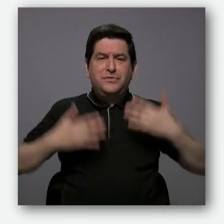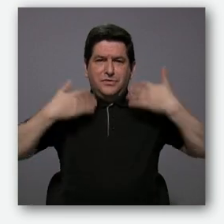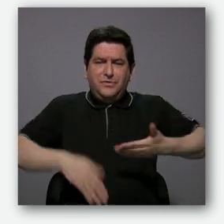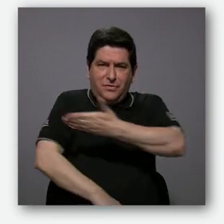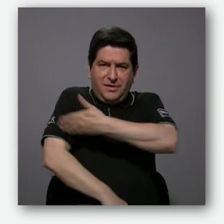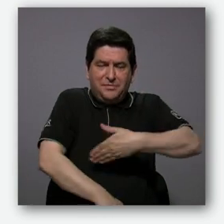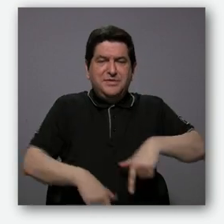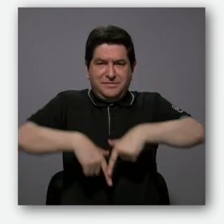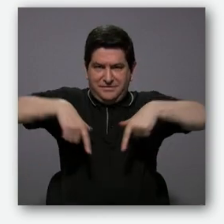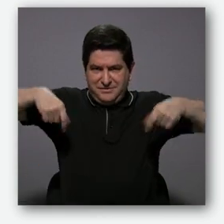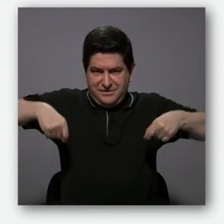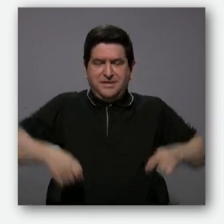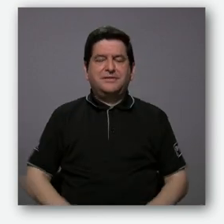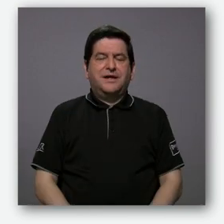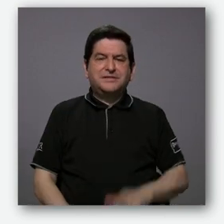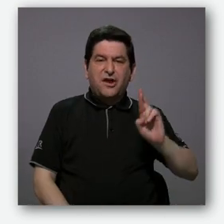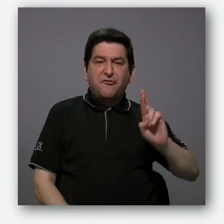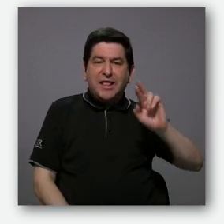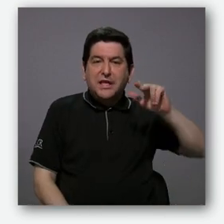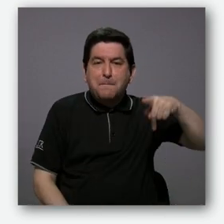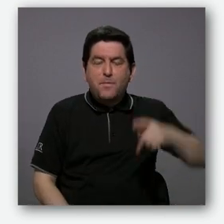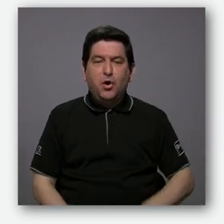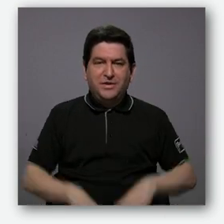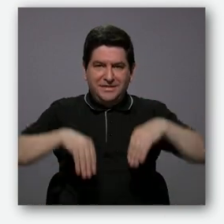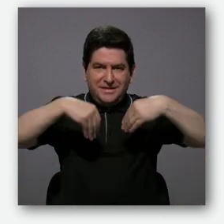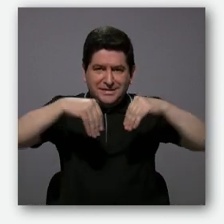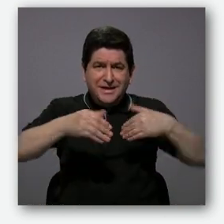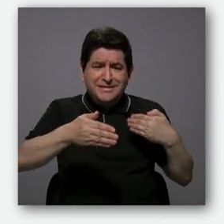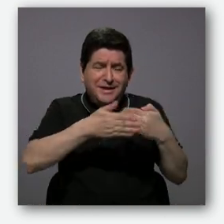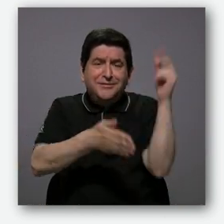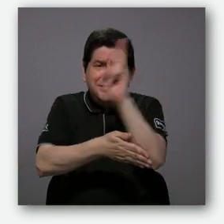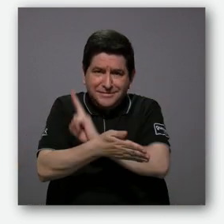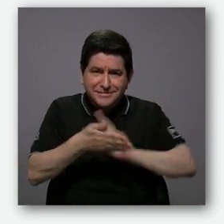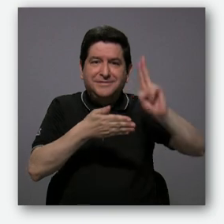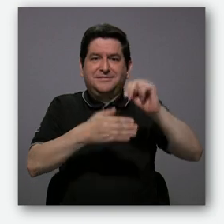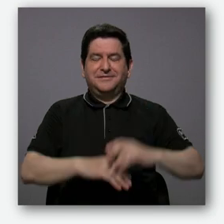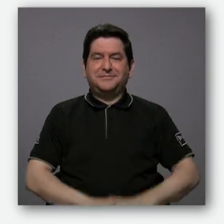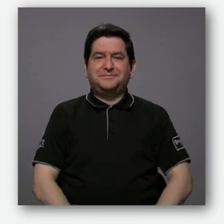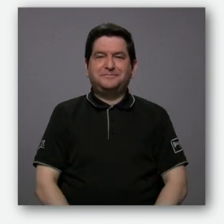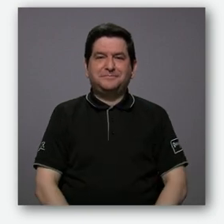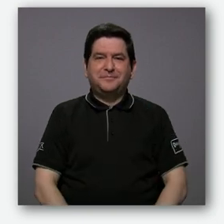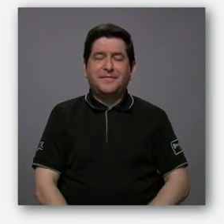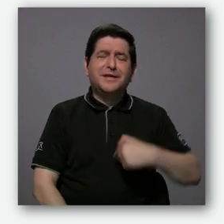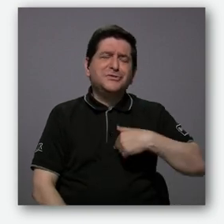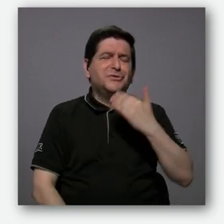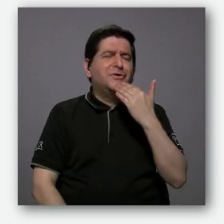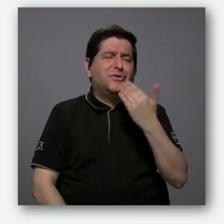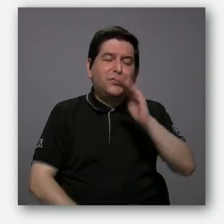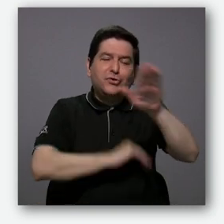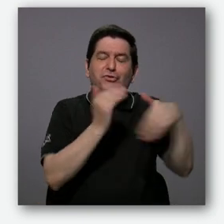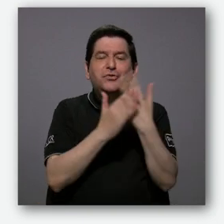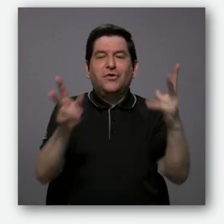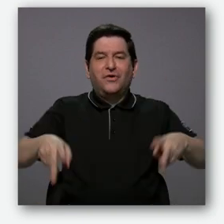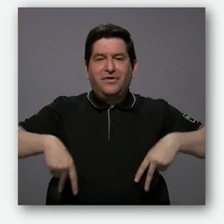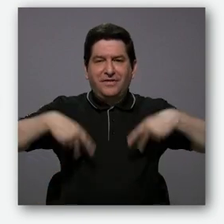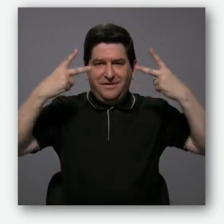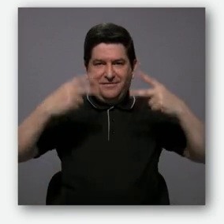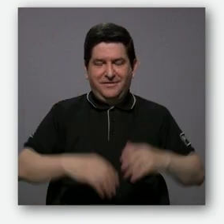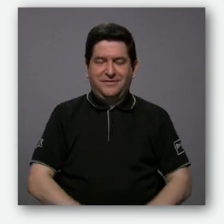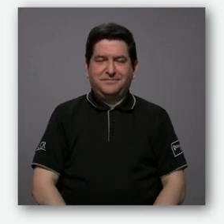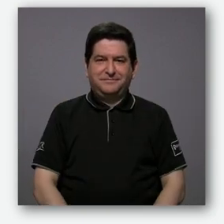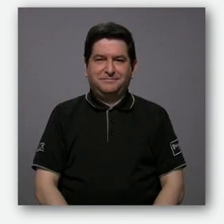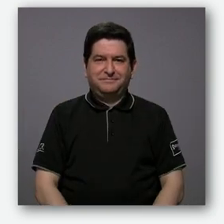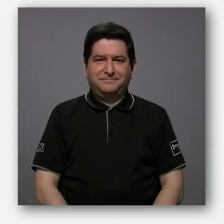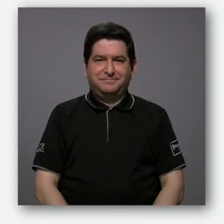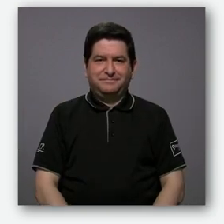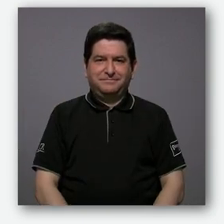camisetas y calzones de la Red Point, la tiendita cerca de aquí de la U, que le agradecería toda la vida.